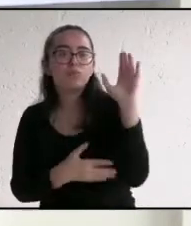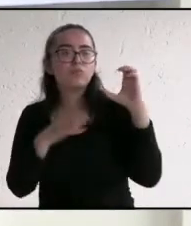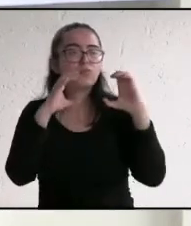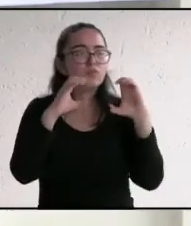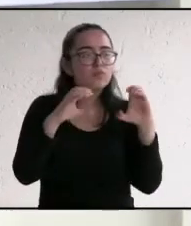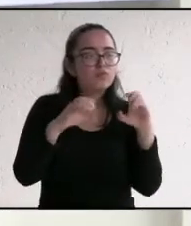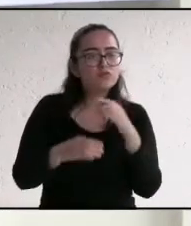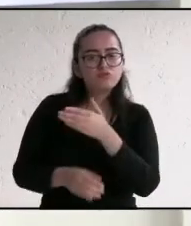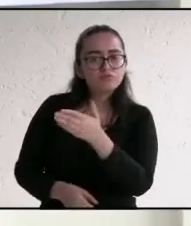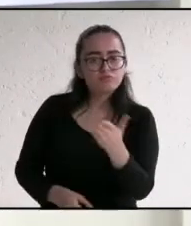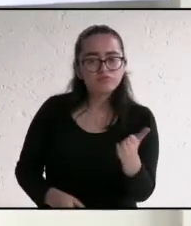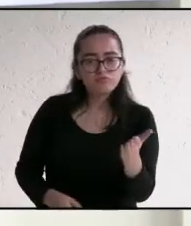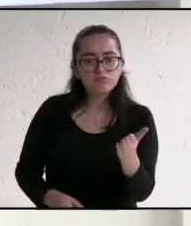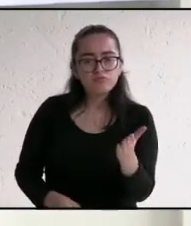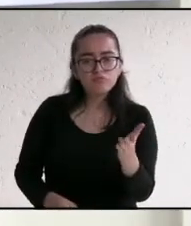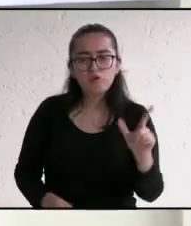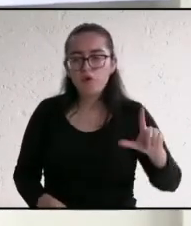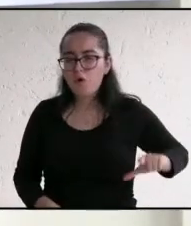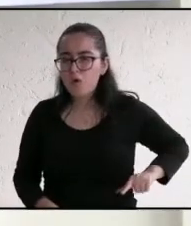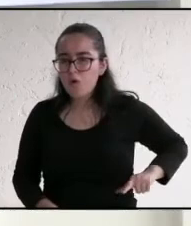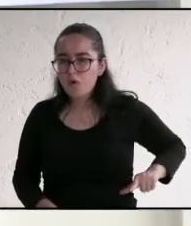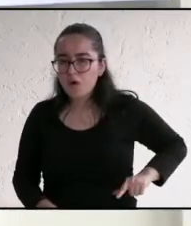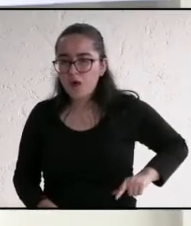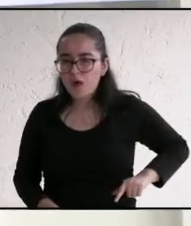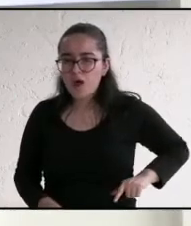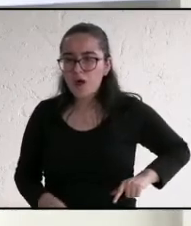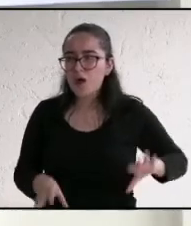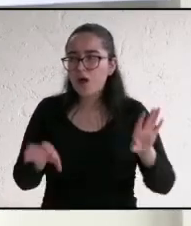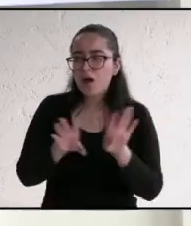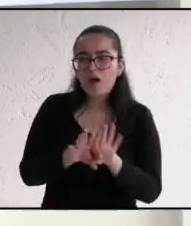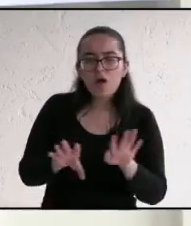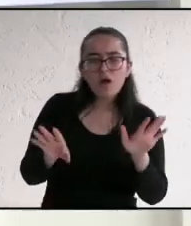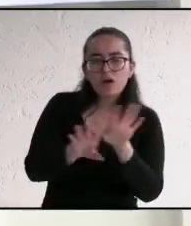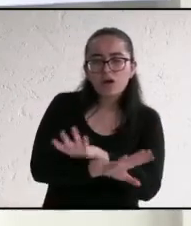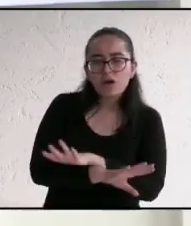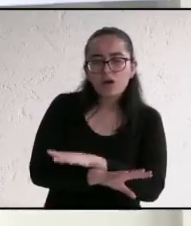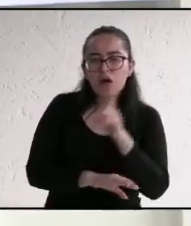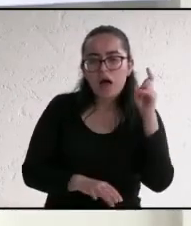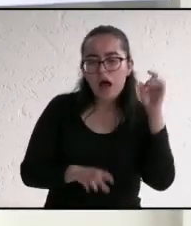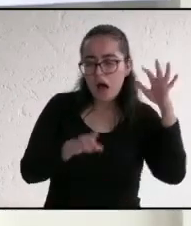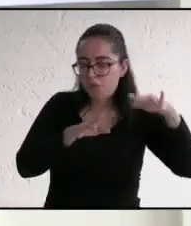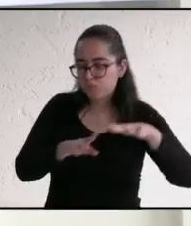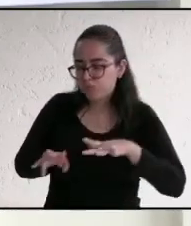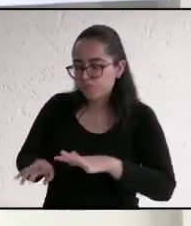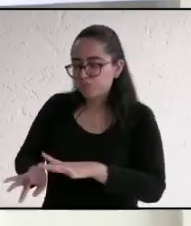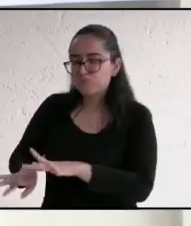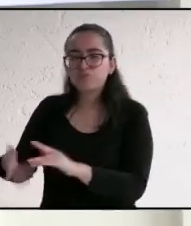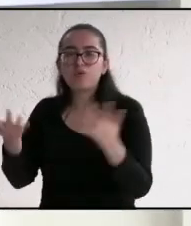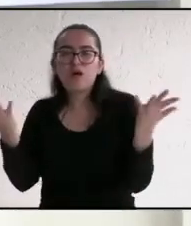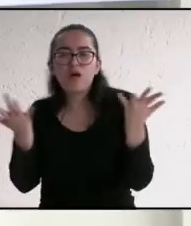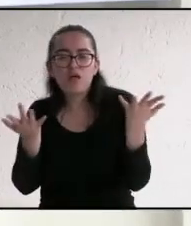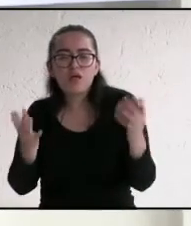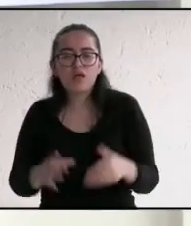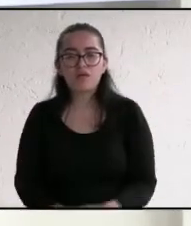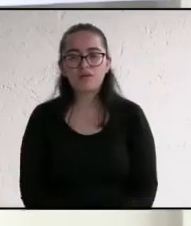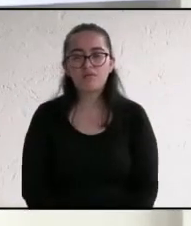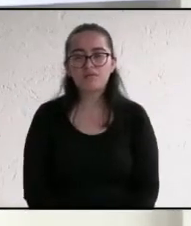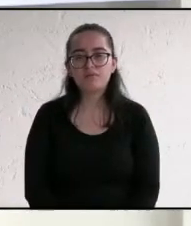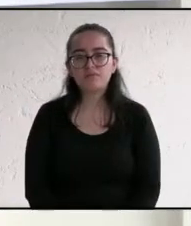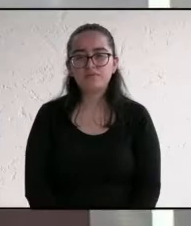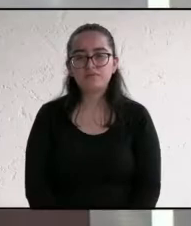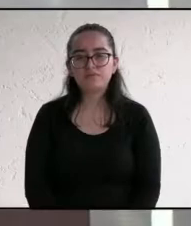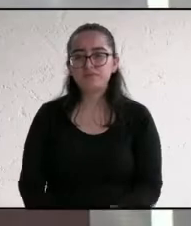¿Qué gestiones realizará su gobierno para que se pongan en marcha las plantas de tratamiento en el municipio? Adelante,